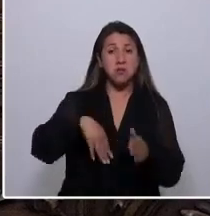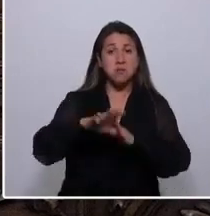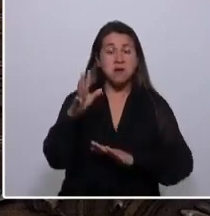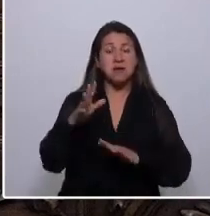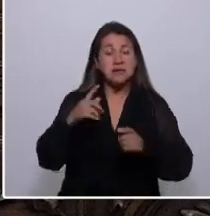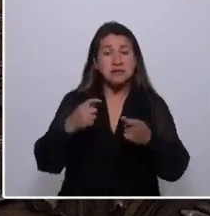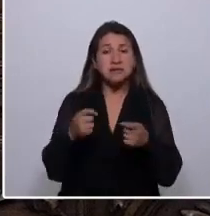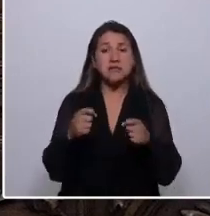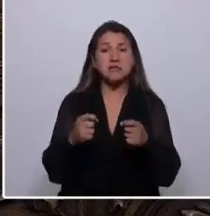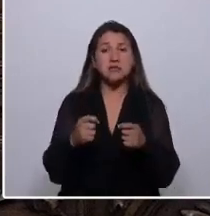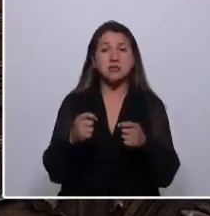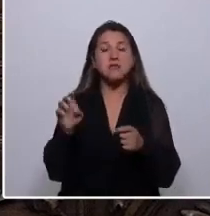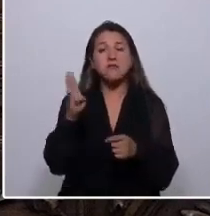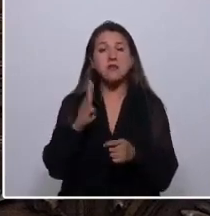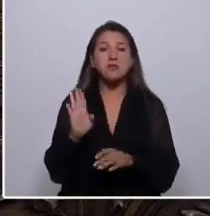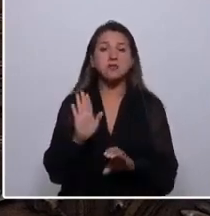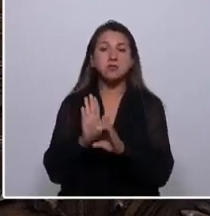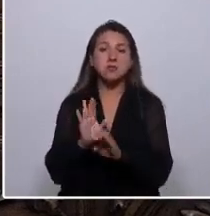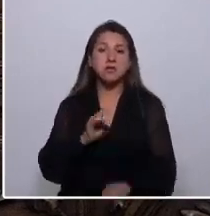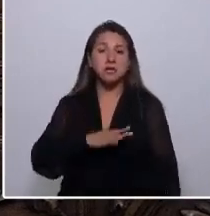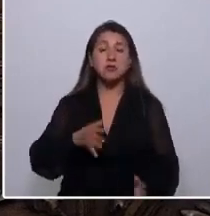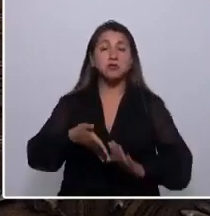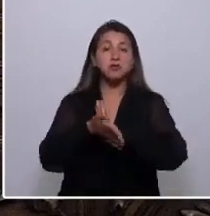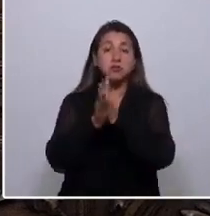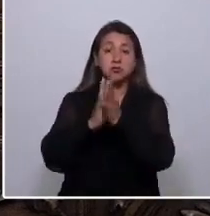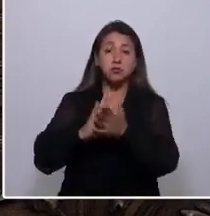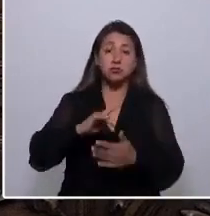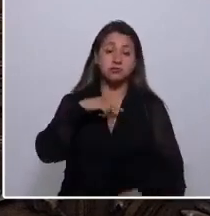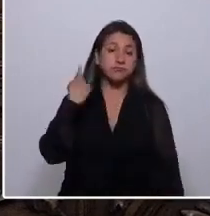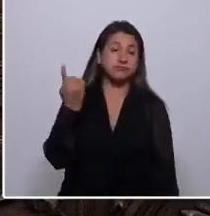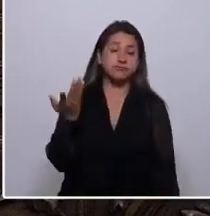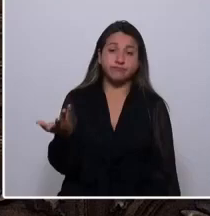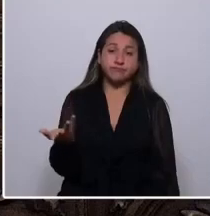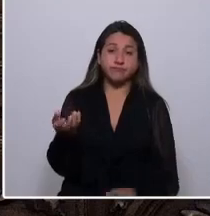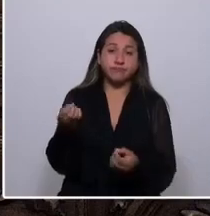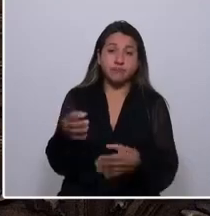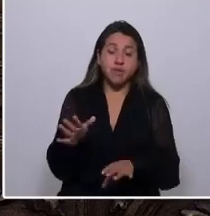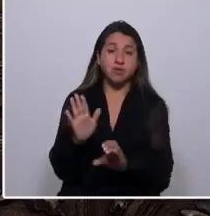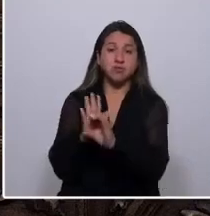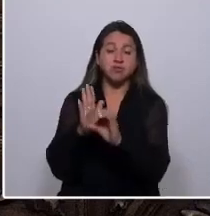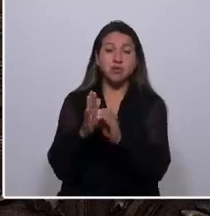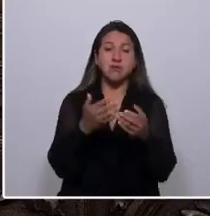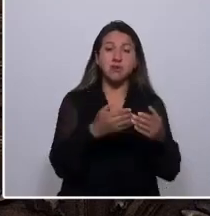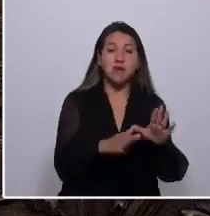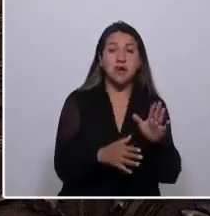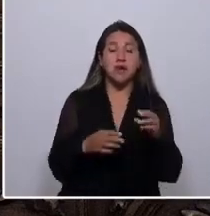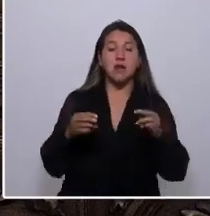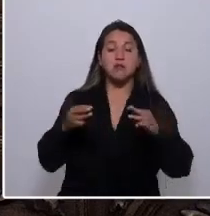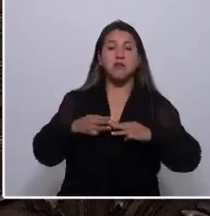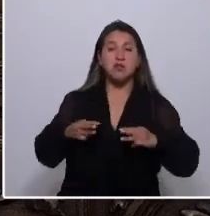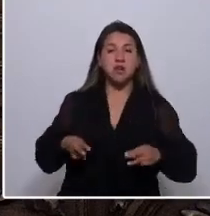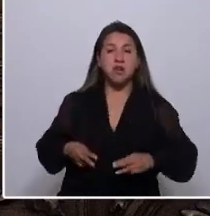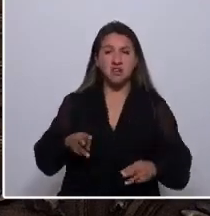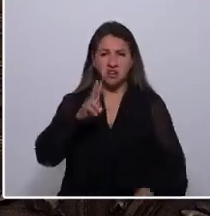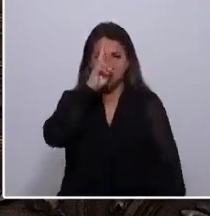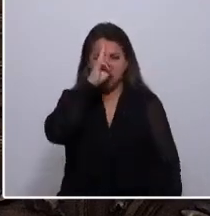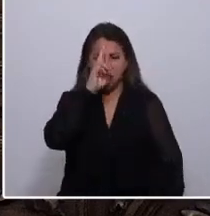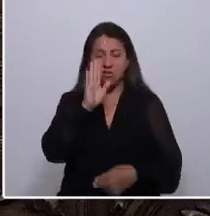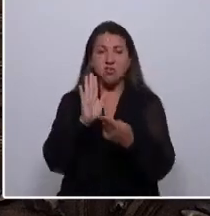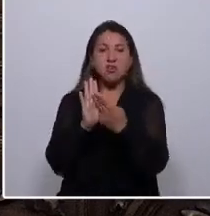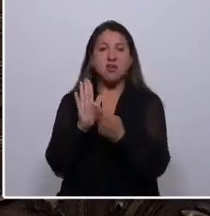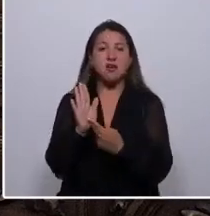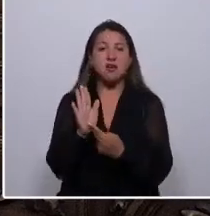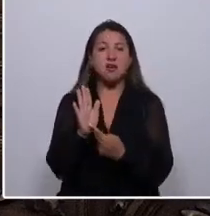constitucionales chilenos. Todos finalmente fracasados, una constitución liberal, una constitución moralista, extrañas leyes federales, las dos